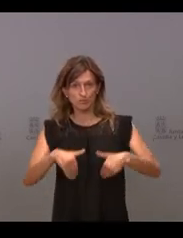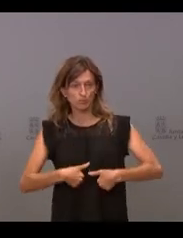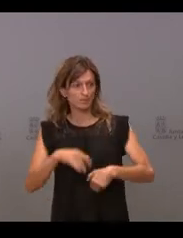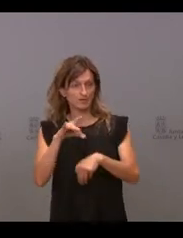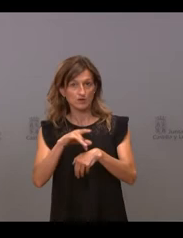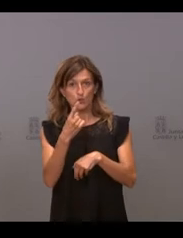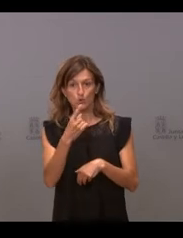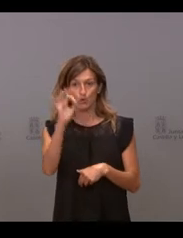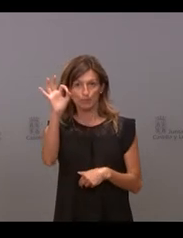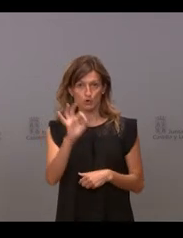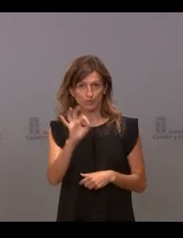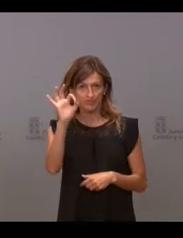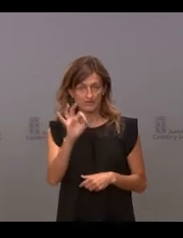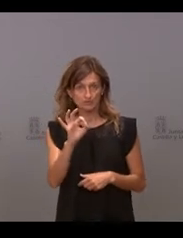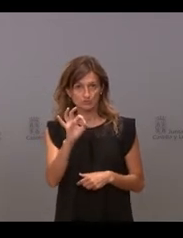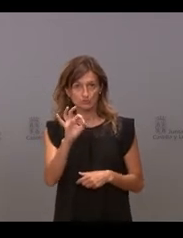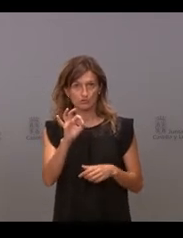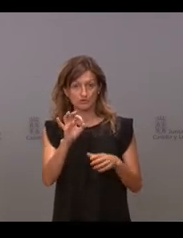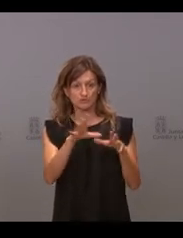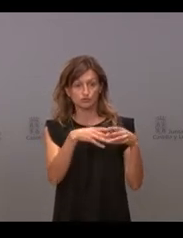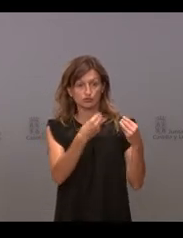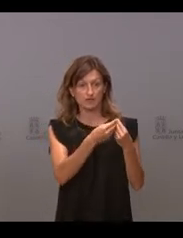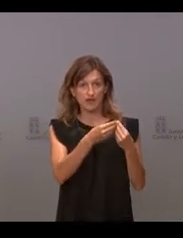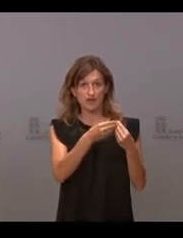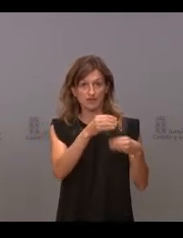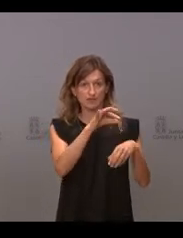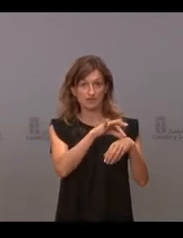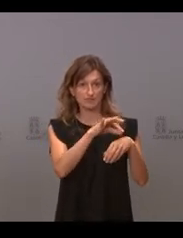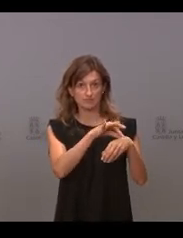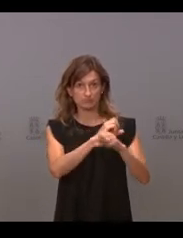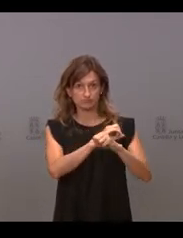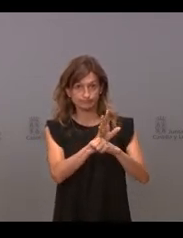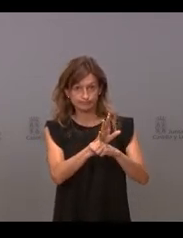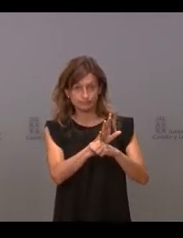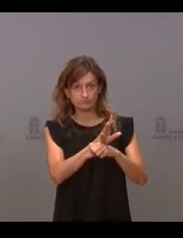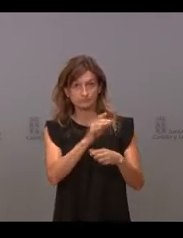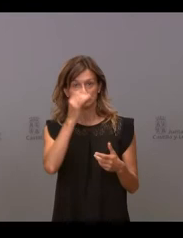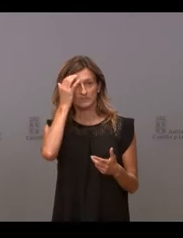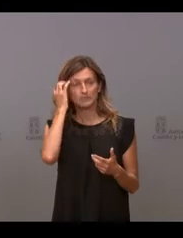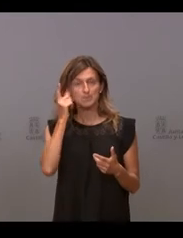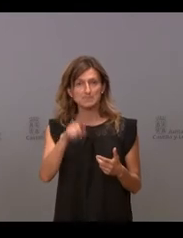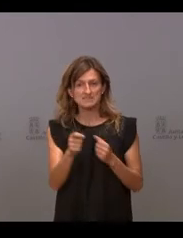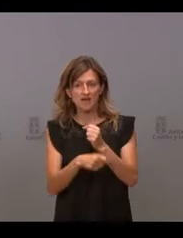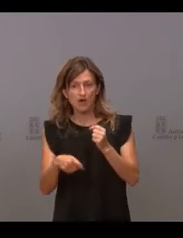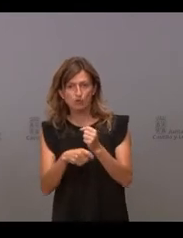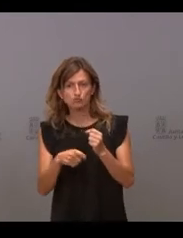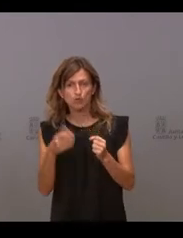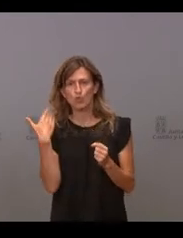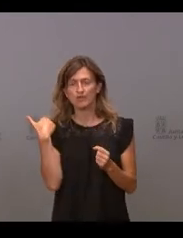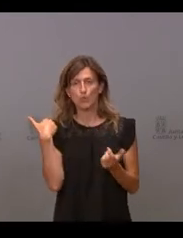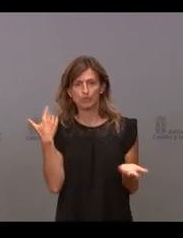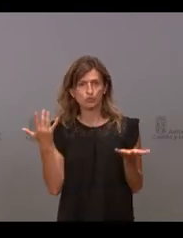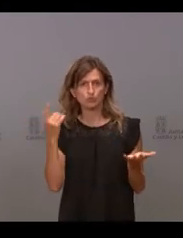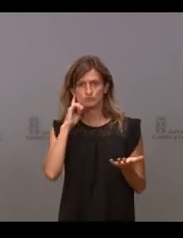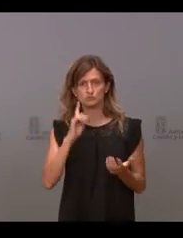un 1% del total de los infectados, ha dicho, pero no sé si en este mes de agosto o en cuánto tiempo. Y también